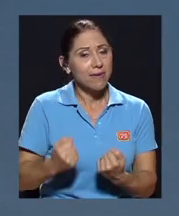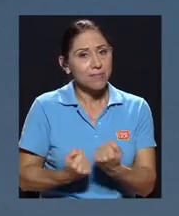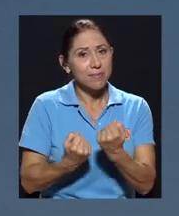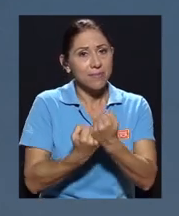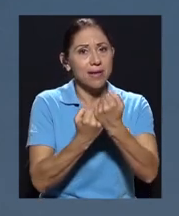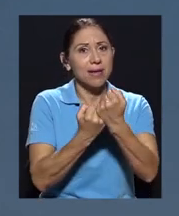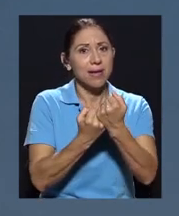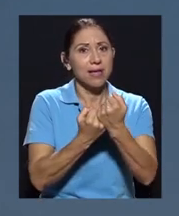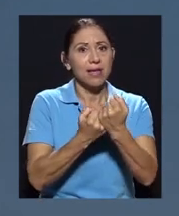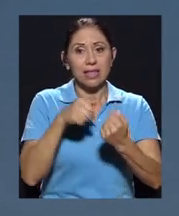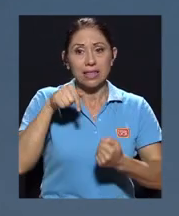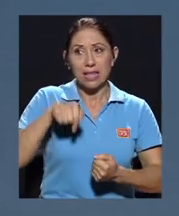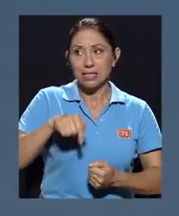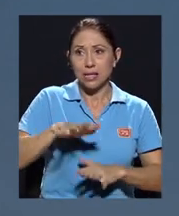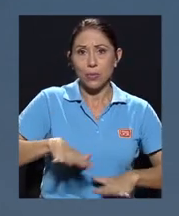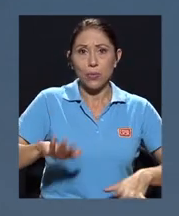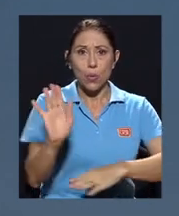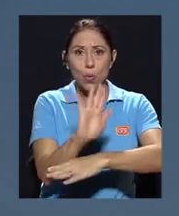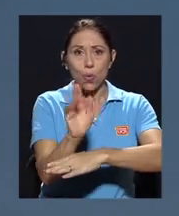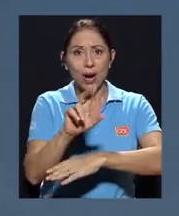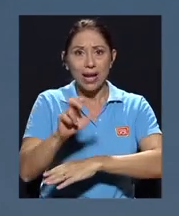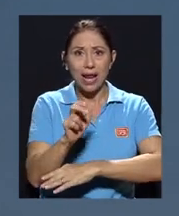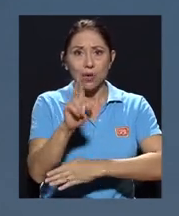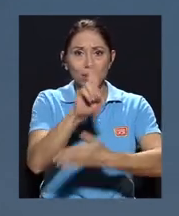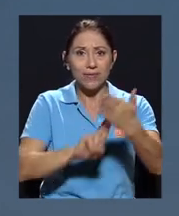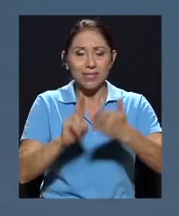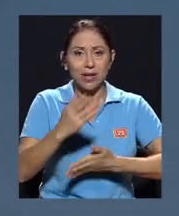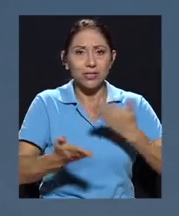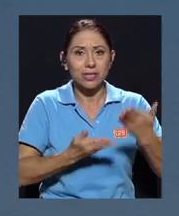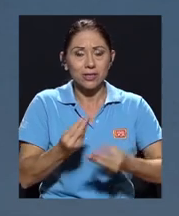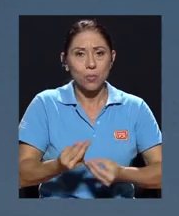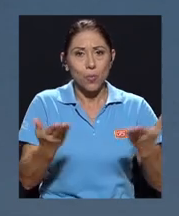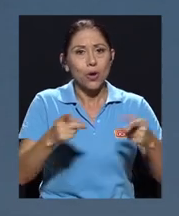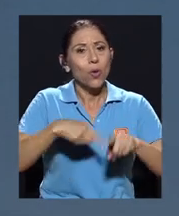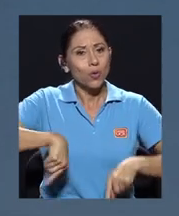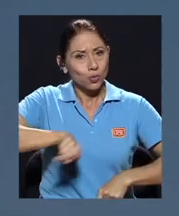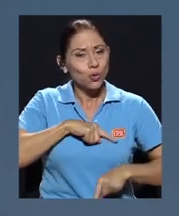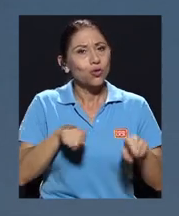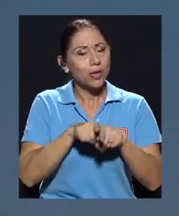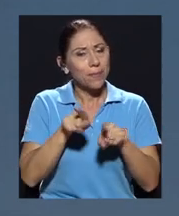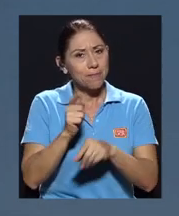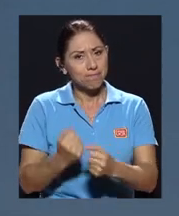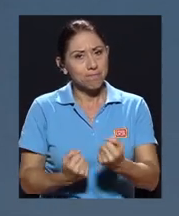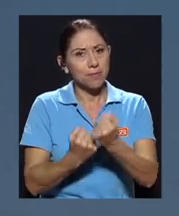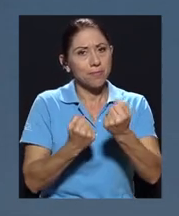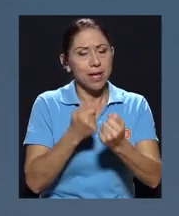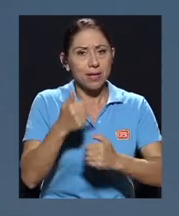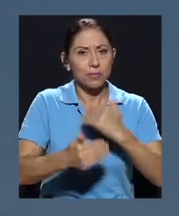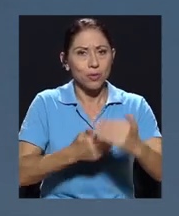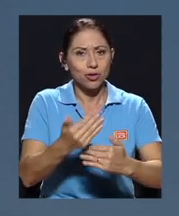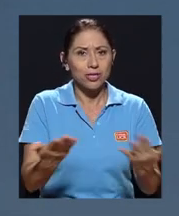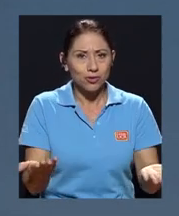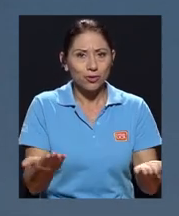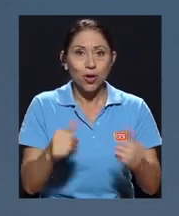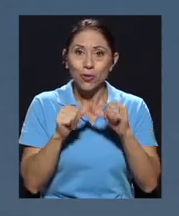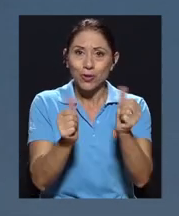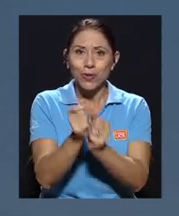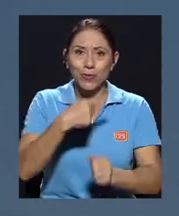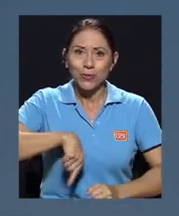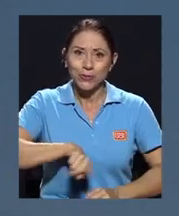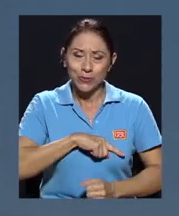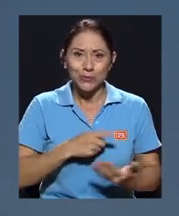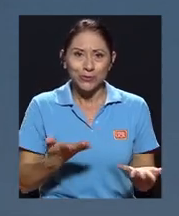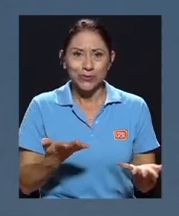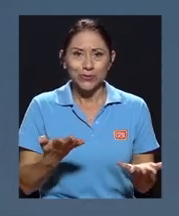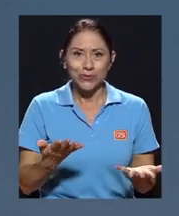y desde un canal universitario de servicio público, nosotros levantamos también la mano para apoyar este tipo de procesos. Siga con nosotros y, por